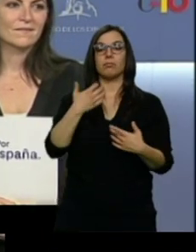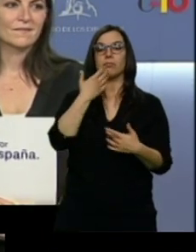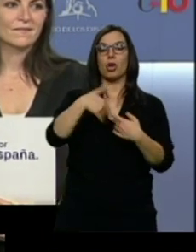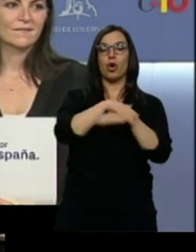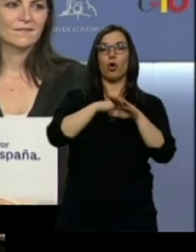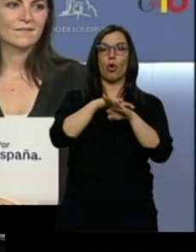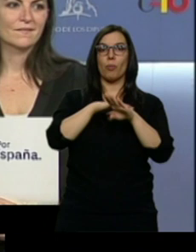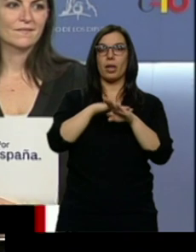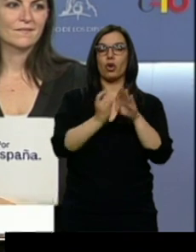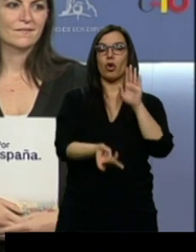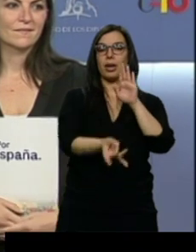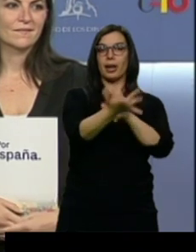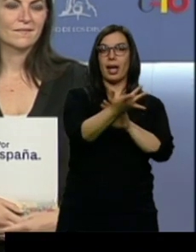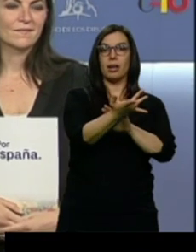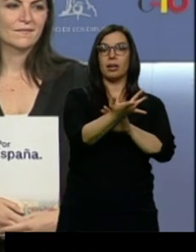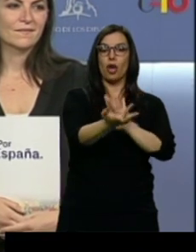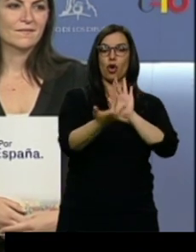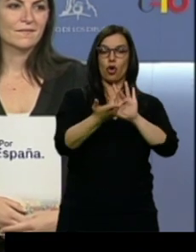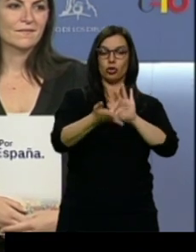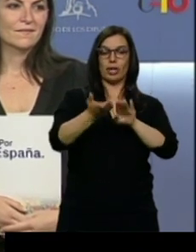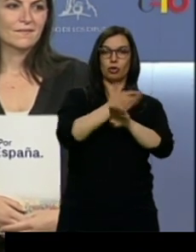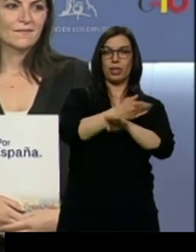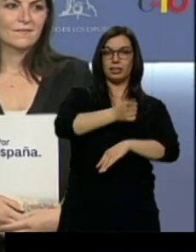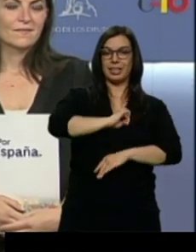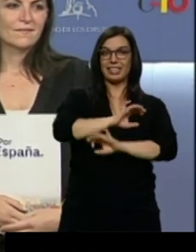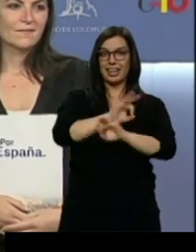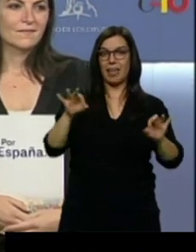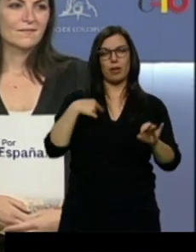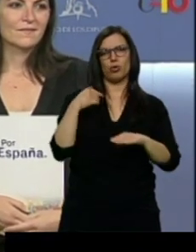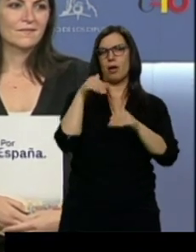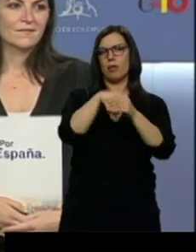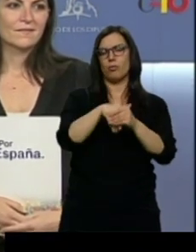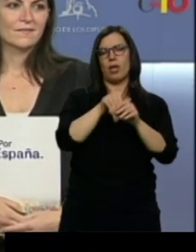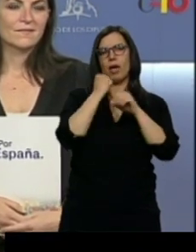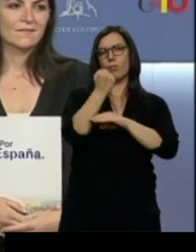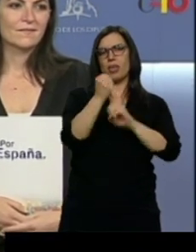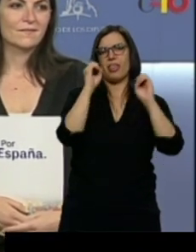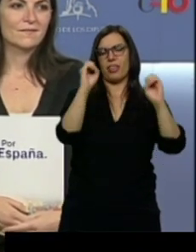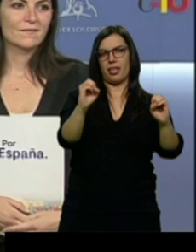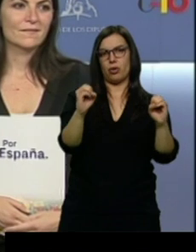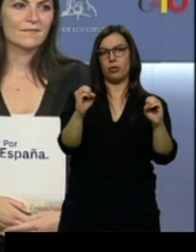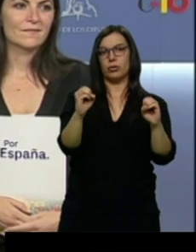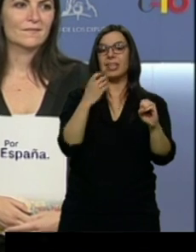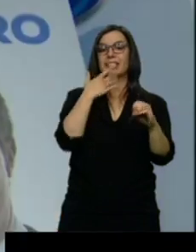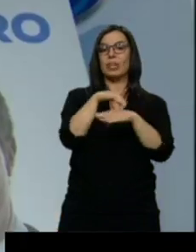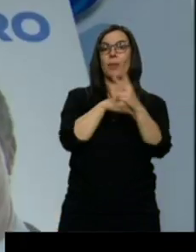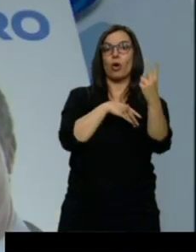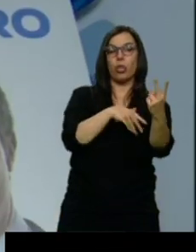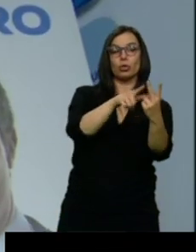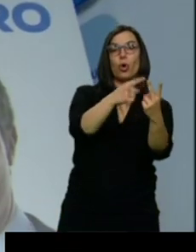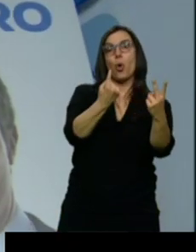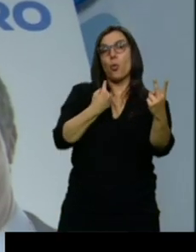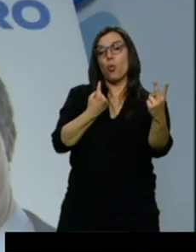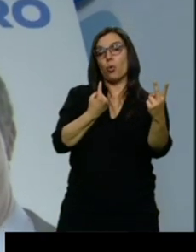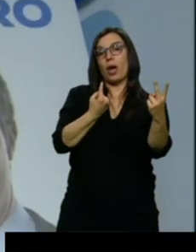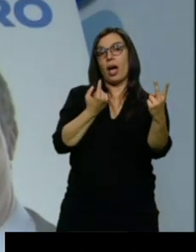que no se hayan sentado con nosotros. Ni siquiera gobiernos en los que haya un acuerdo entre dos formaciones y solo una se siente con nosotros. Por eso el